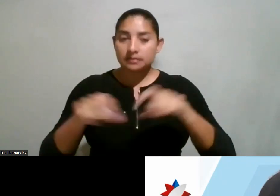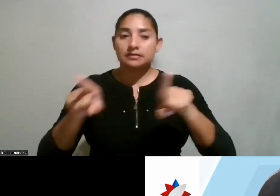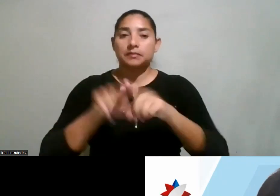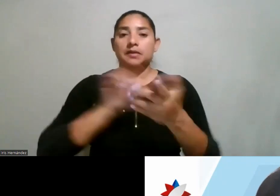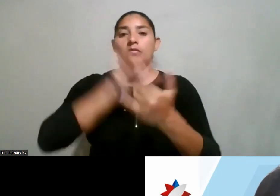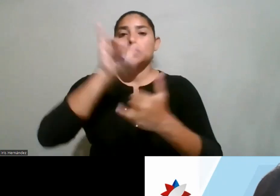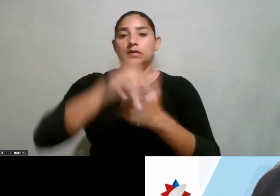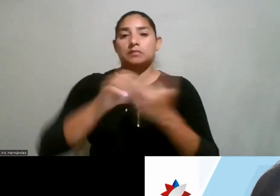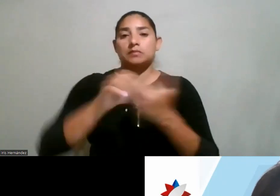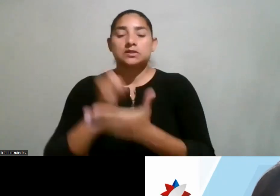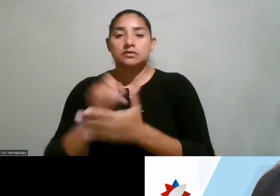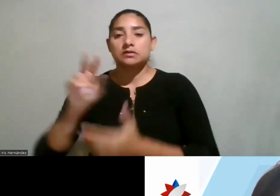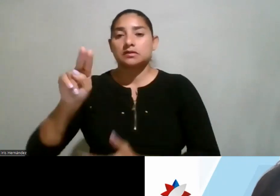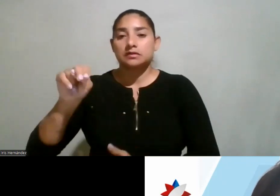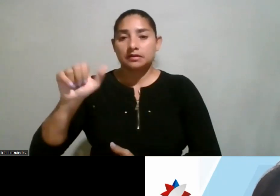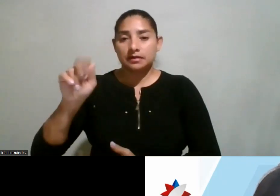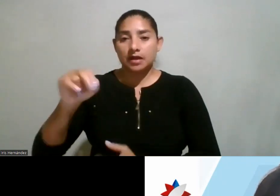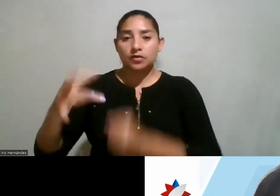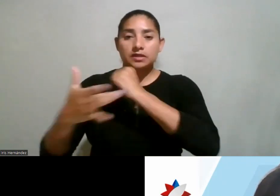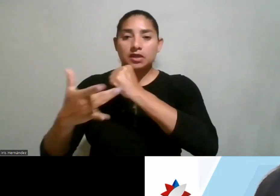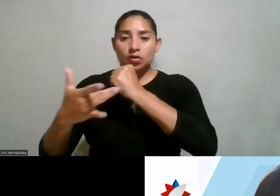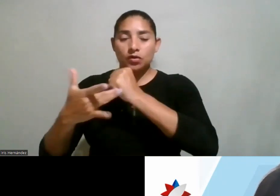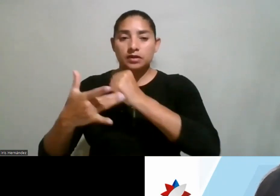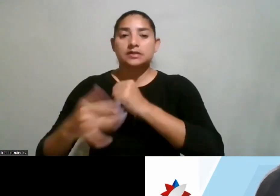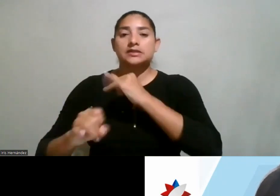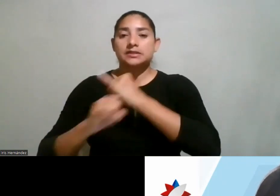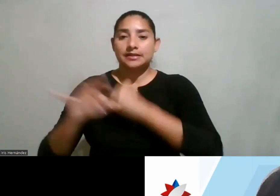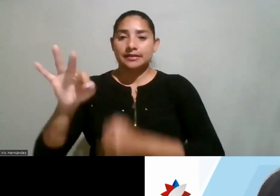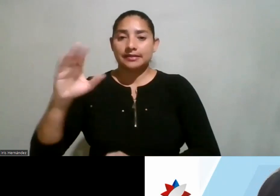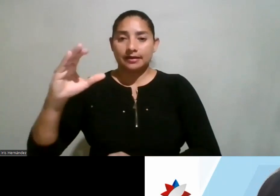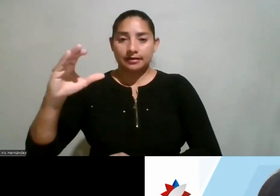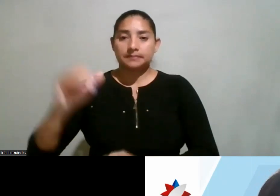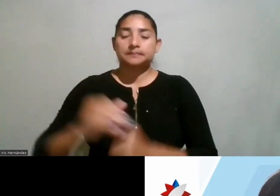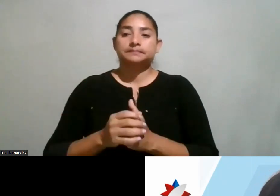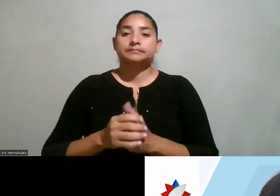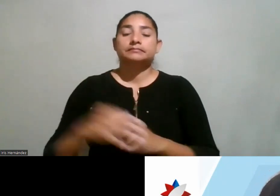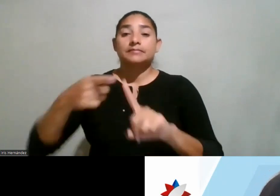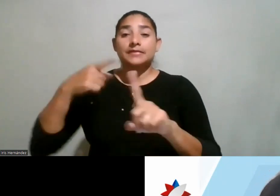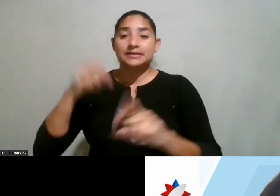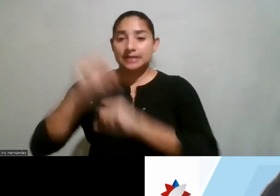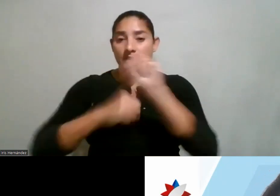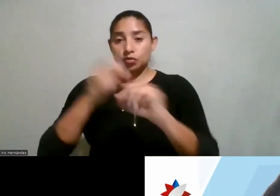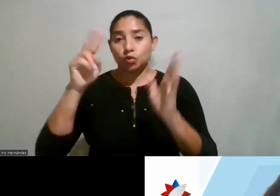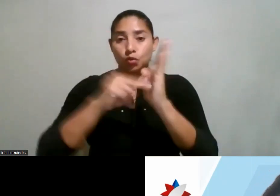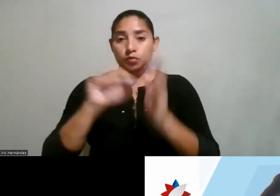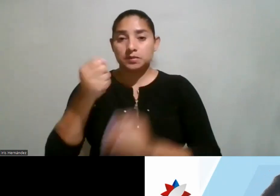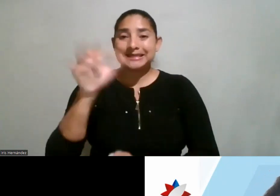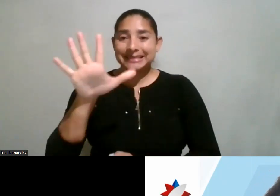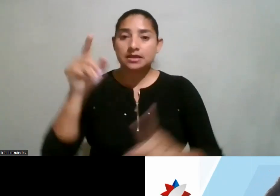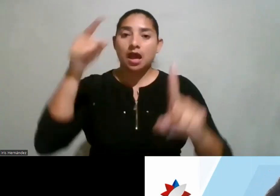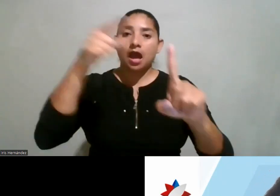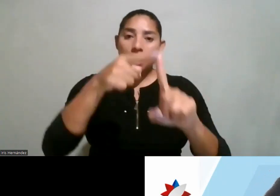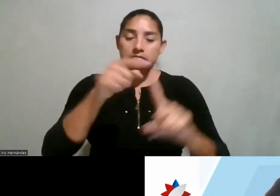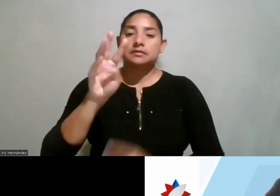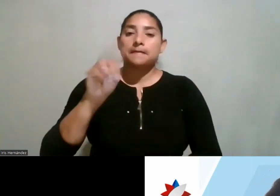de investigación en nanotecnología del Instituto Tecnológico de Costa Rica. Desde el 2015 hasta mayo del 2018,